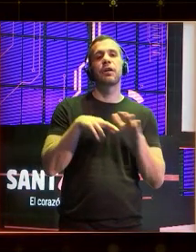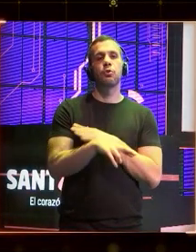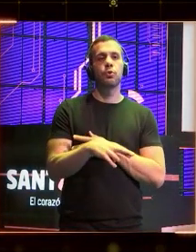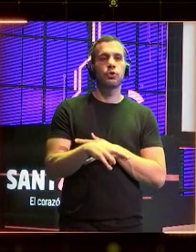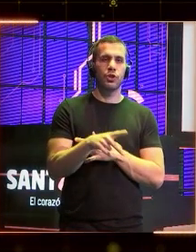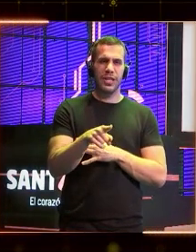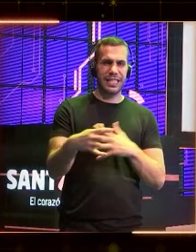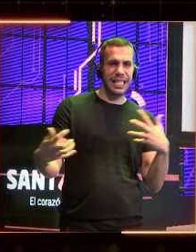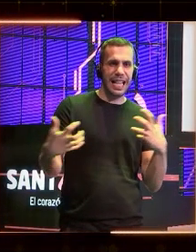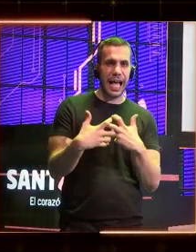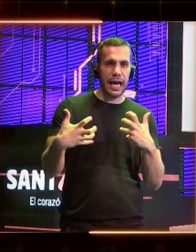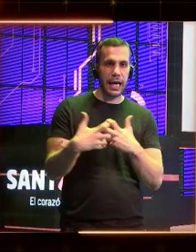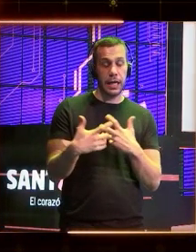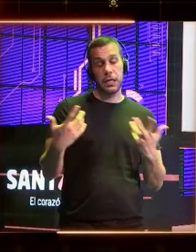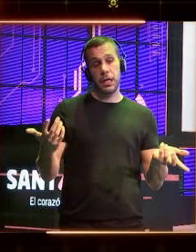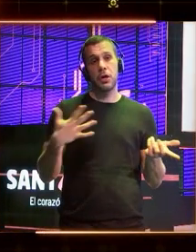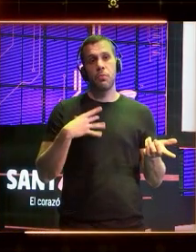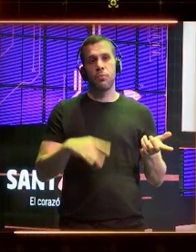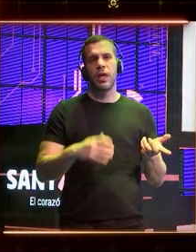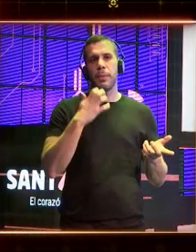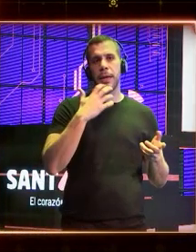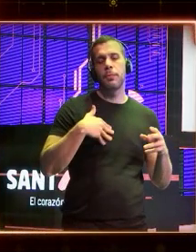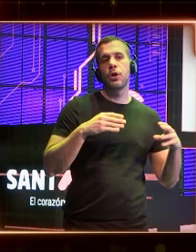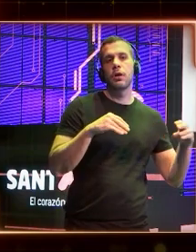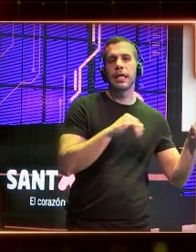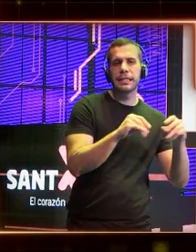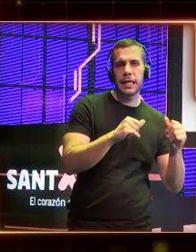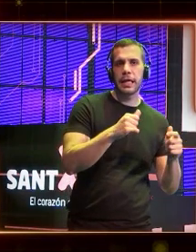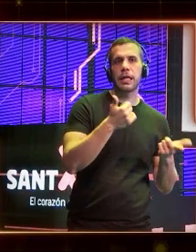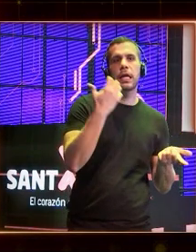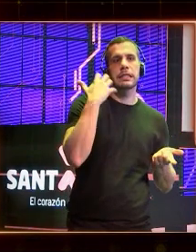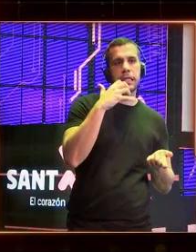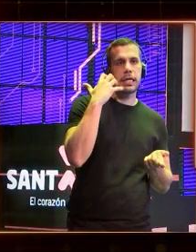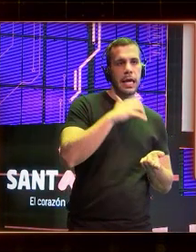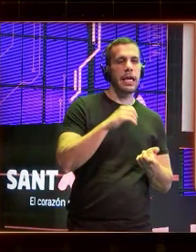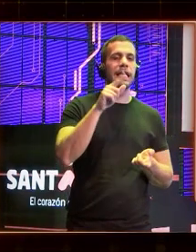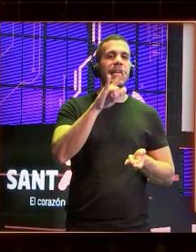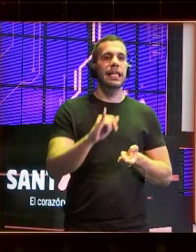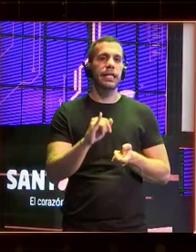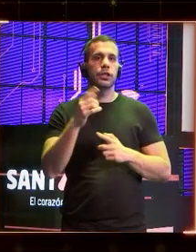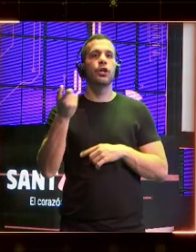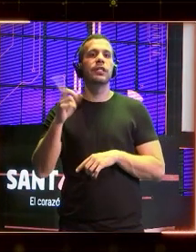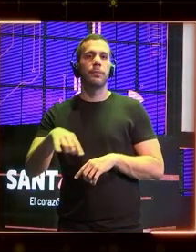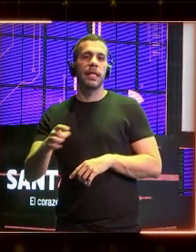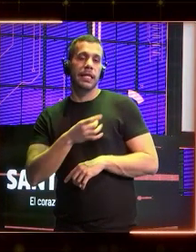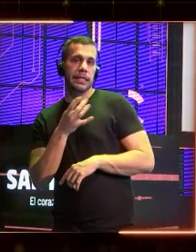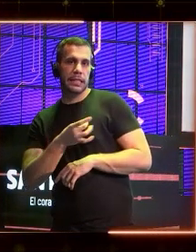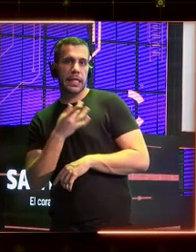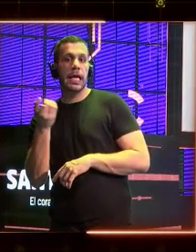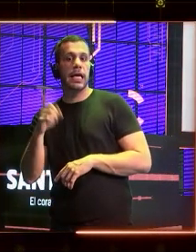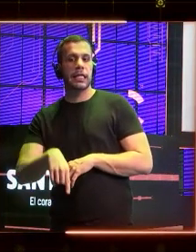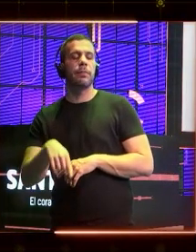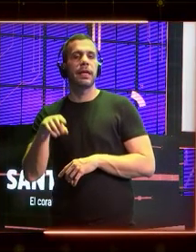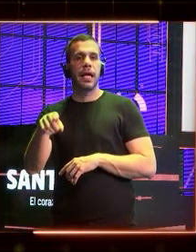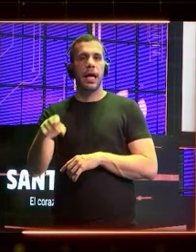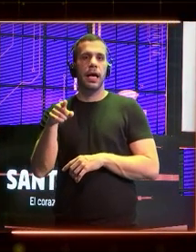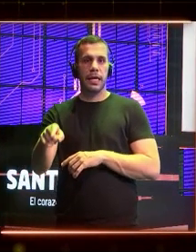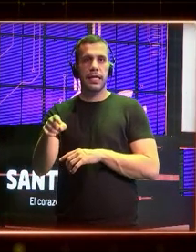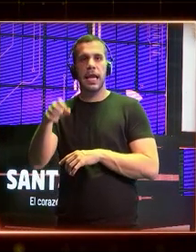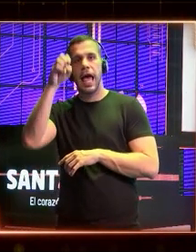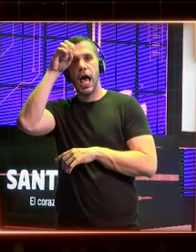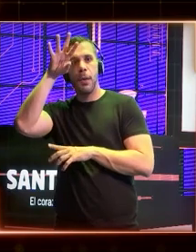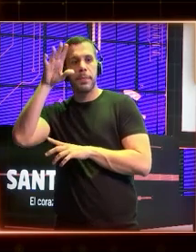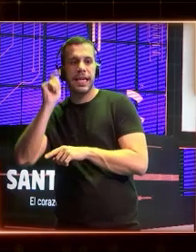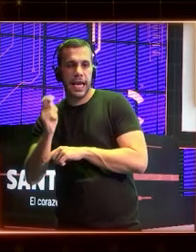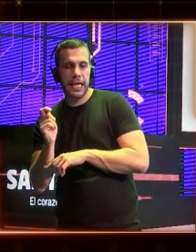oficial está en las terras raras, está en los litios y está en los lantanos de Chile, pero también está en la minería de asteroides. Y ahora la gran